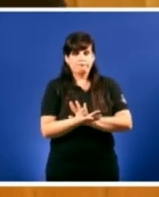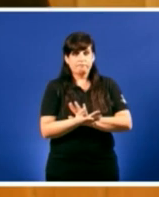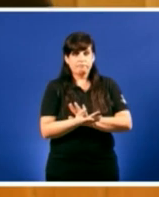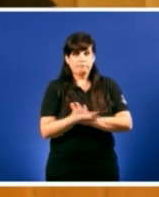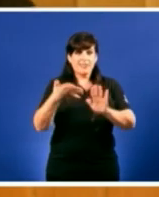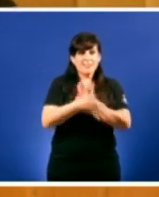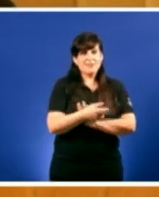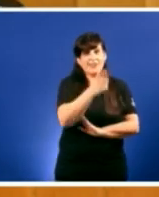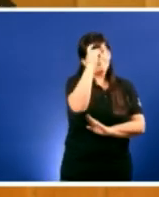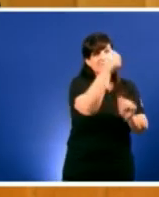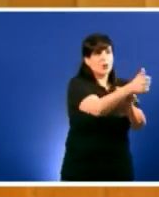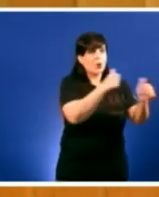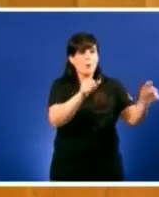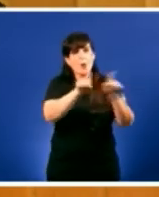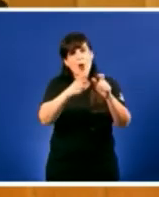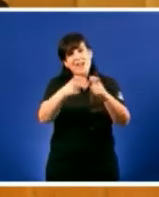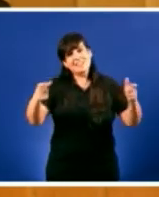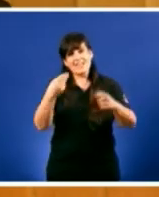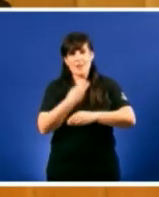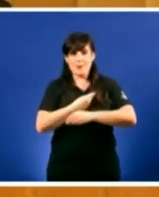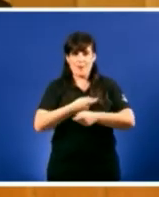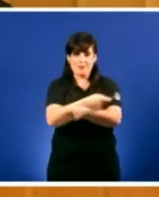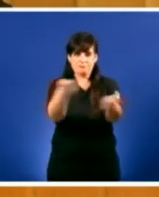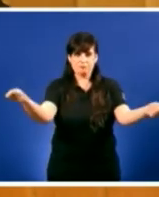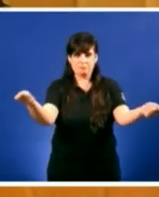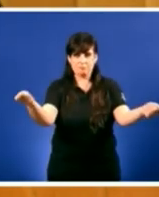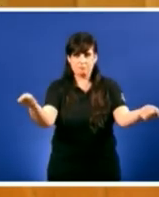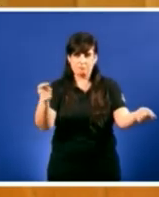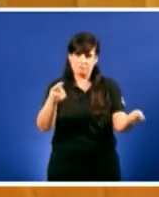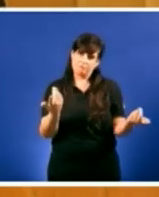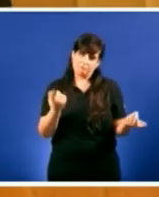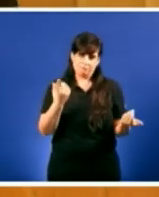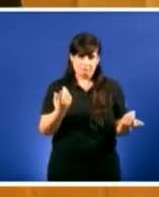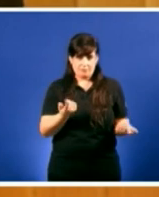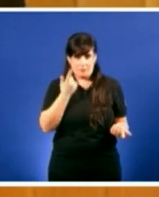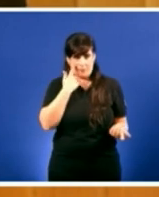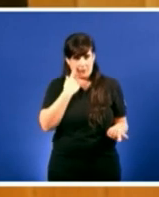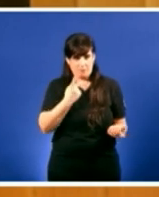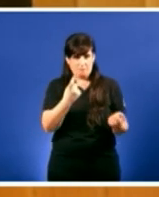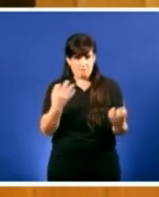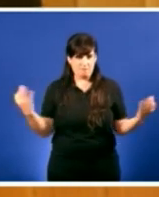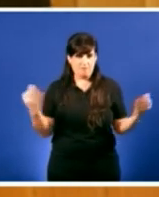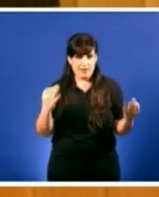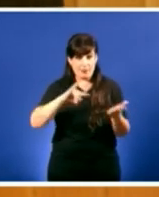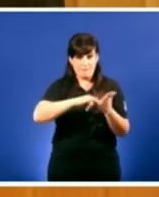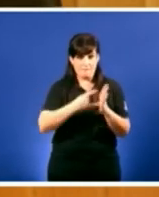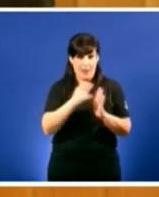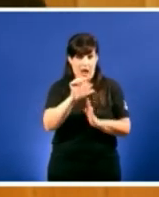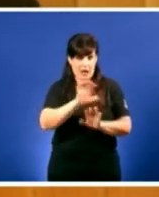creando un cheque BB. Mire, xo lle faltou anunciar tamén que vai facer un plan E.